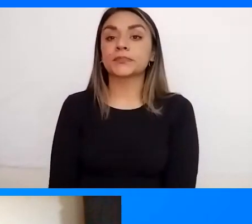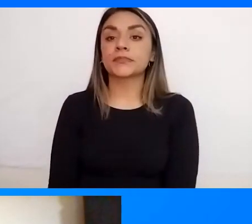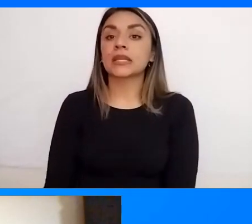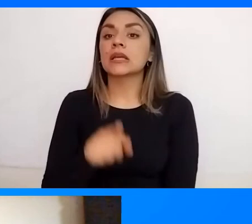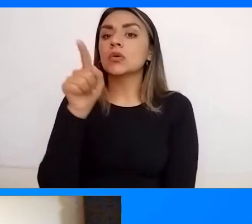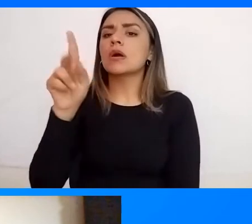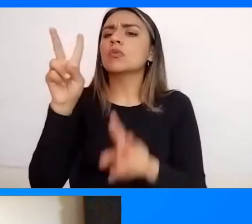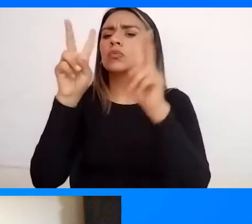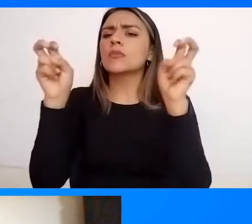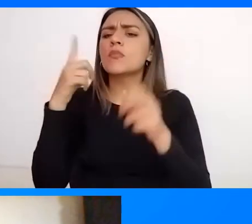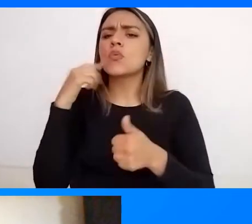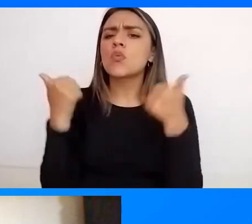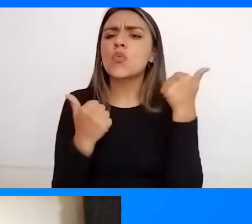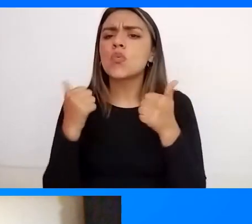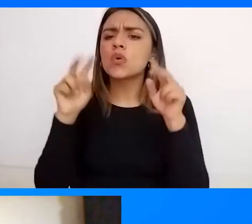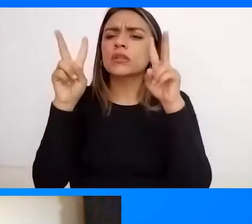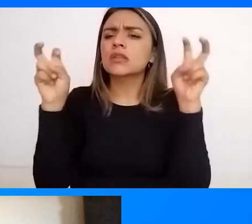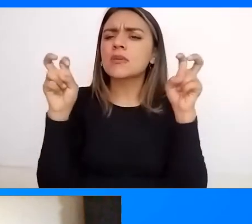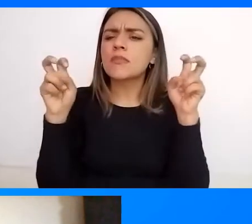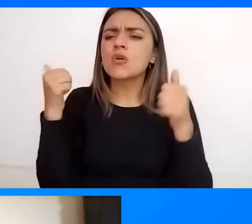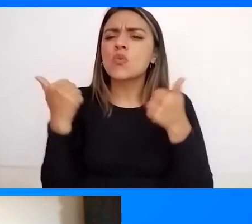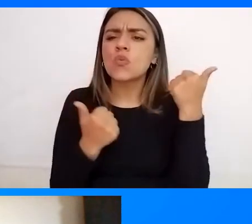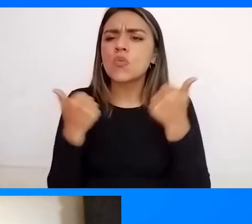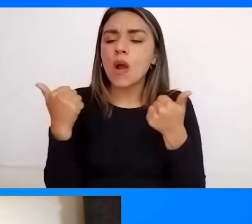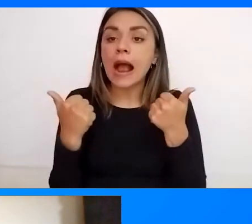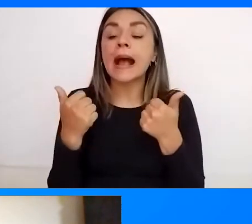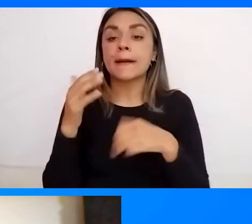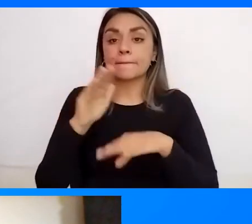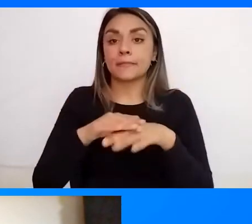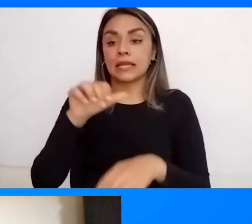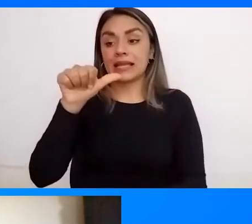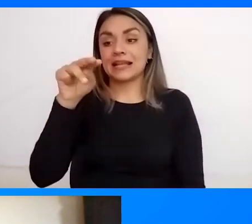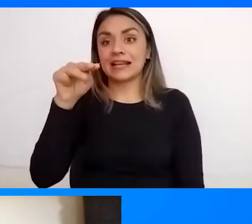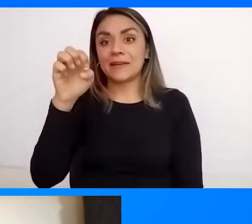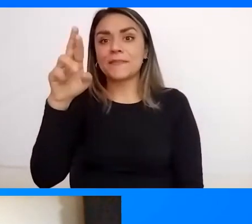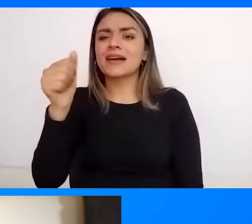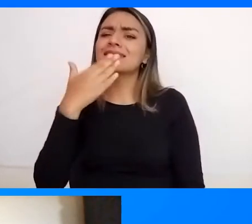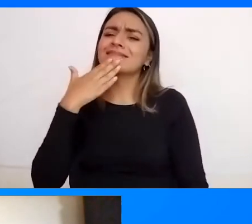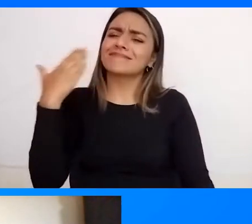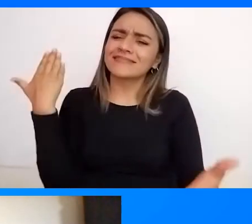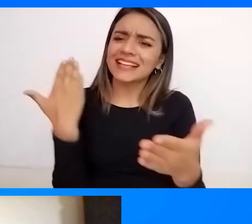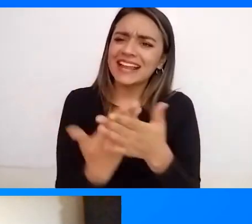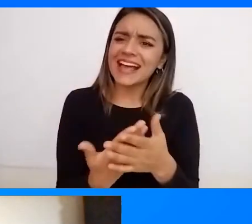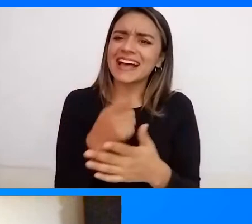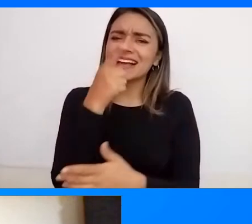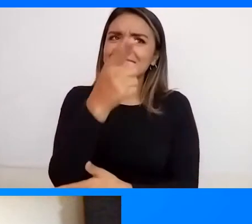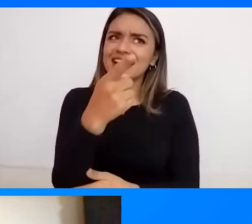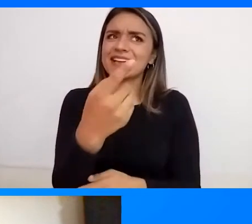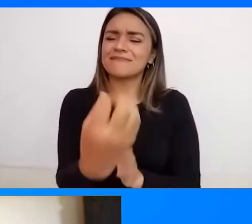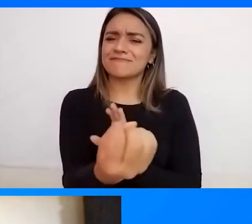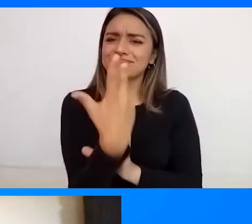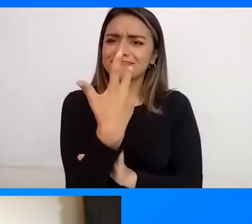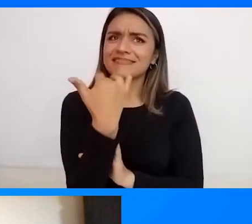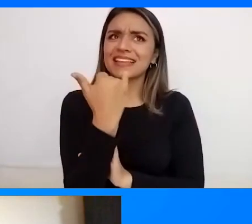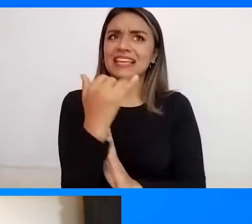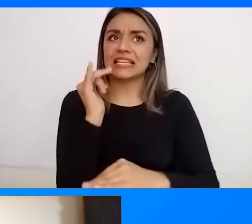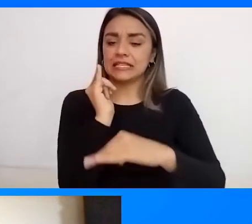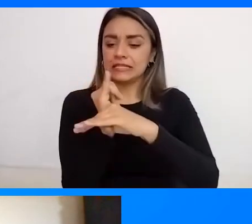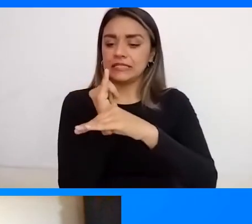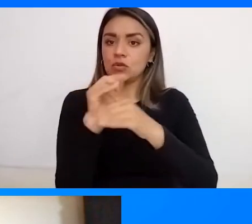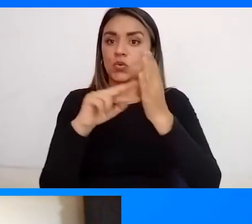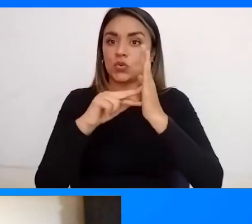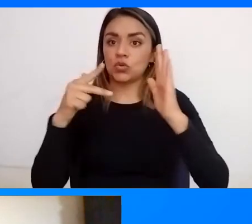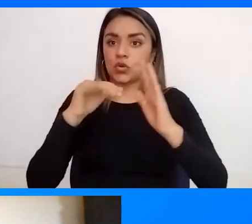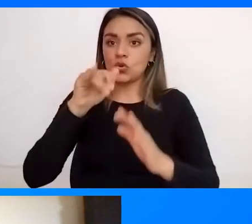específico ¿Cuál es el tema Específico? Ana María Gracias por estar aquí Gracias El Instituto Técnico